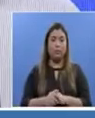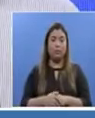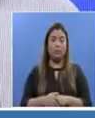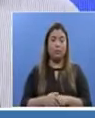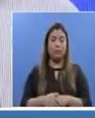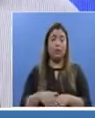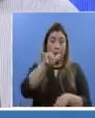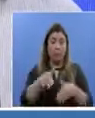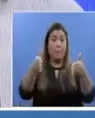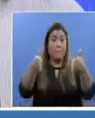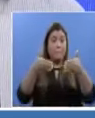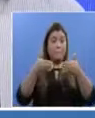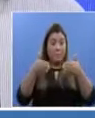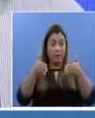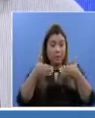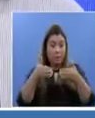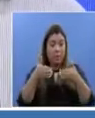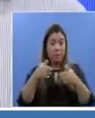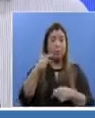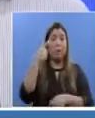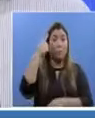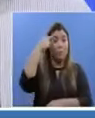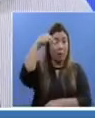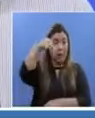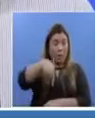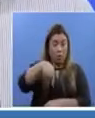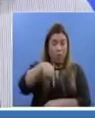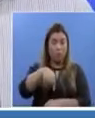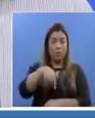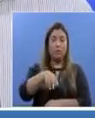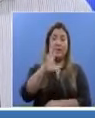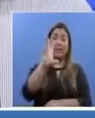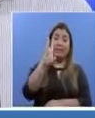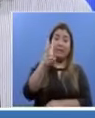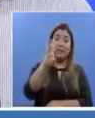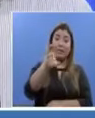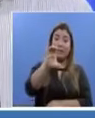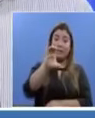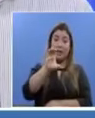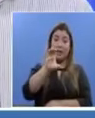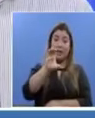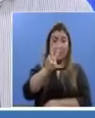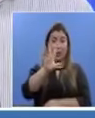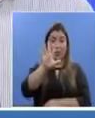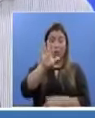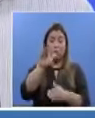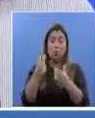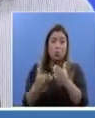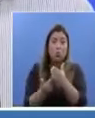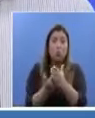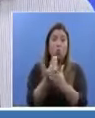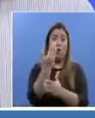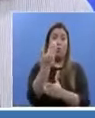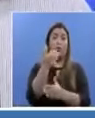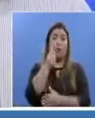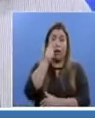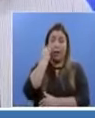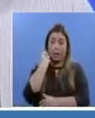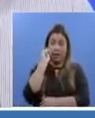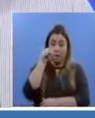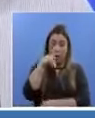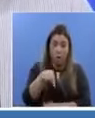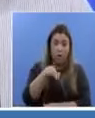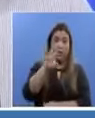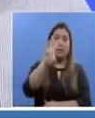situación nacional que vamos a reportar el día de hoy son 625 nuevos casos confirmados en las últimas 24 horas,